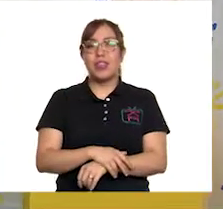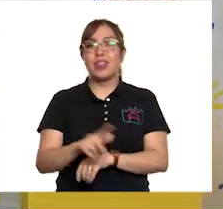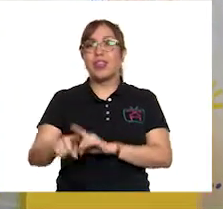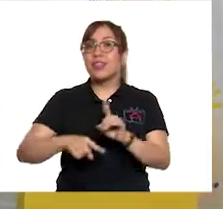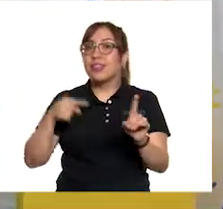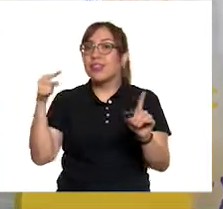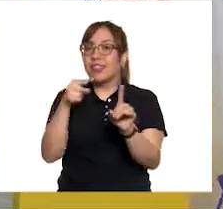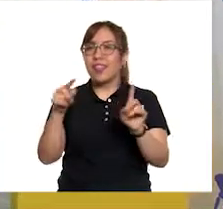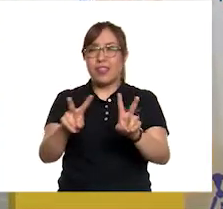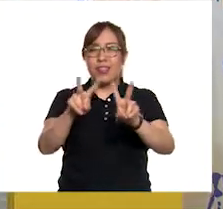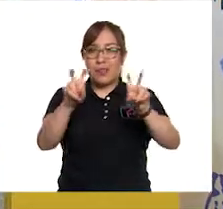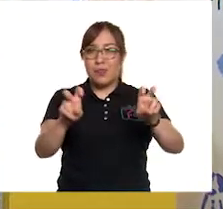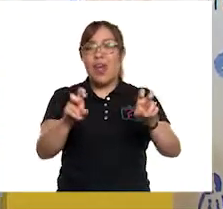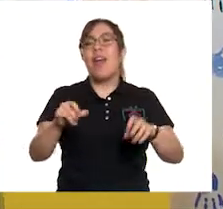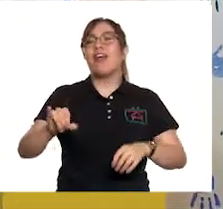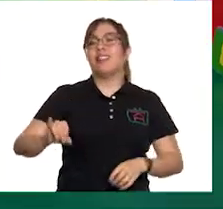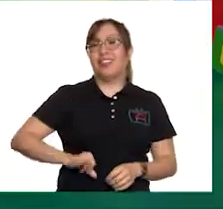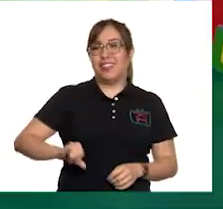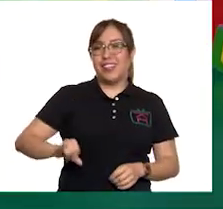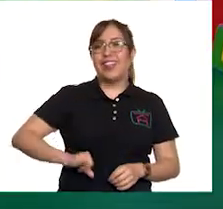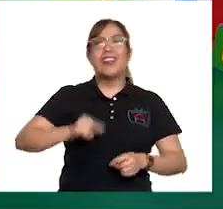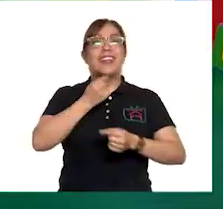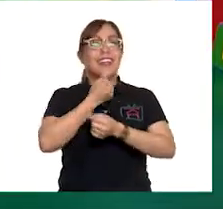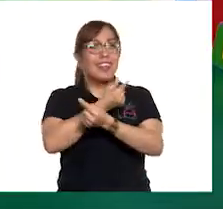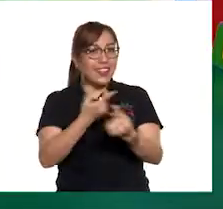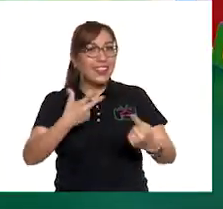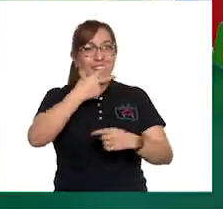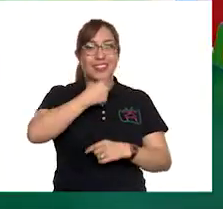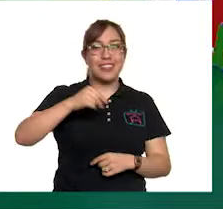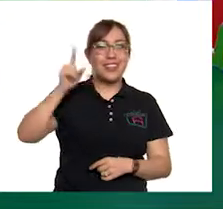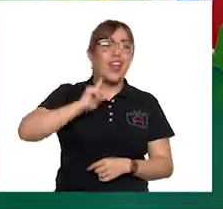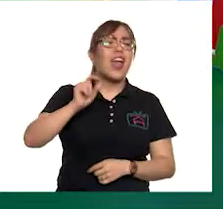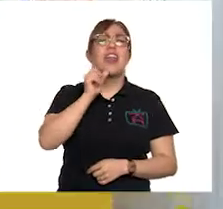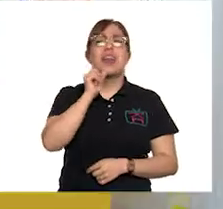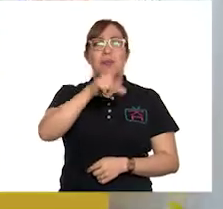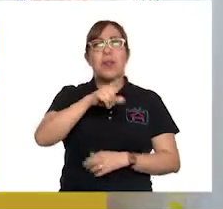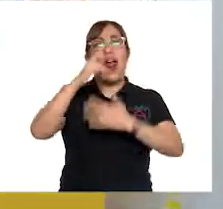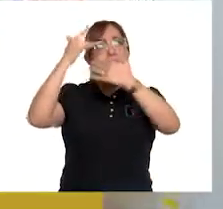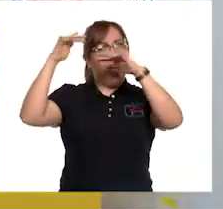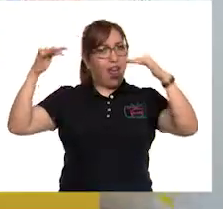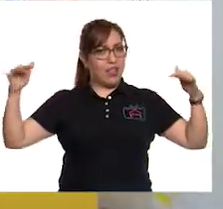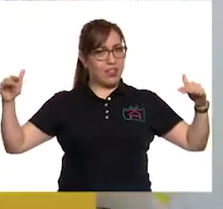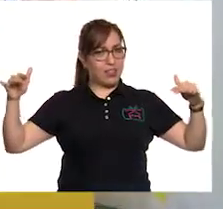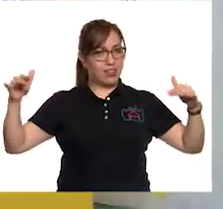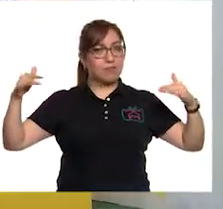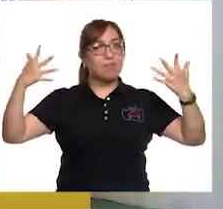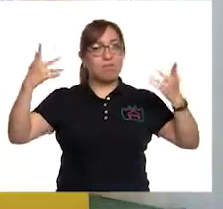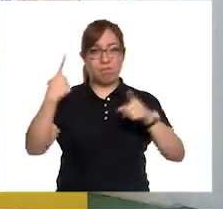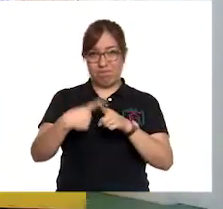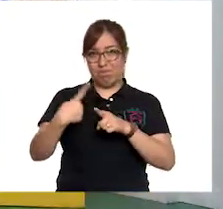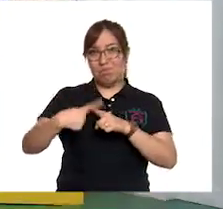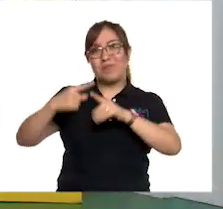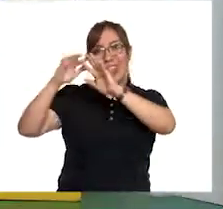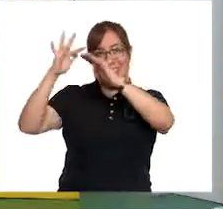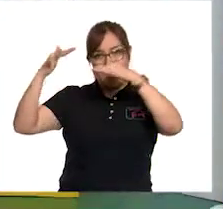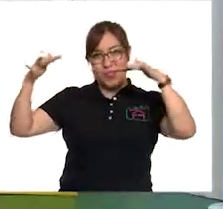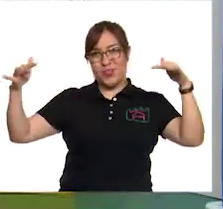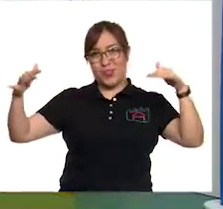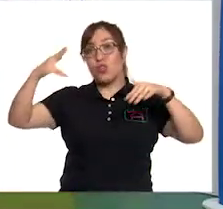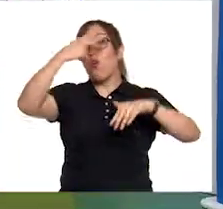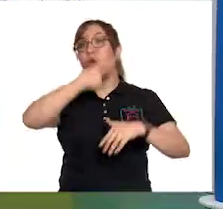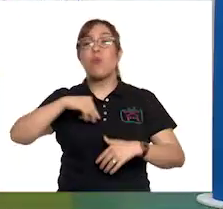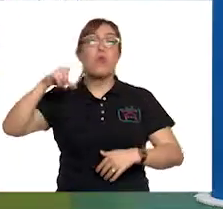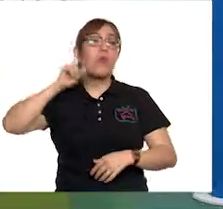a las niñas y niños de tercero, pero también les puede interesar a los más grandes, es decir, a los adultos, a las y los